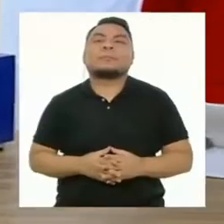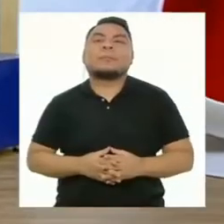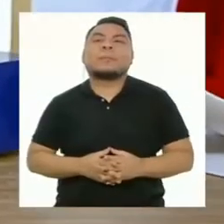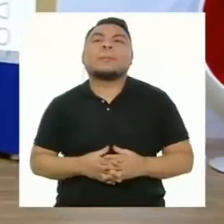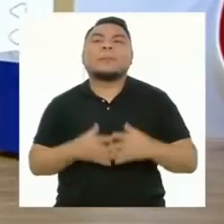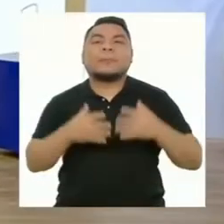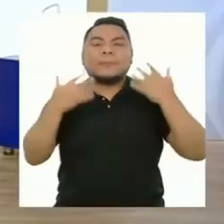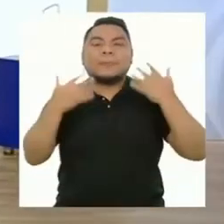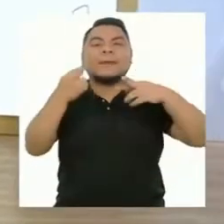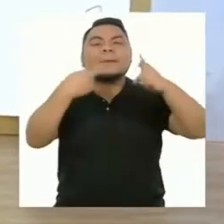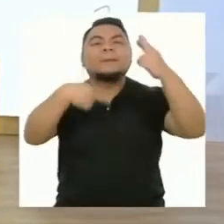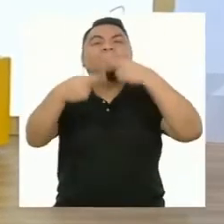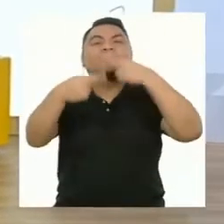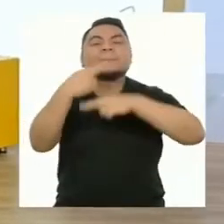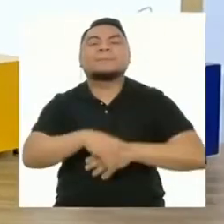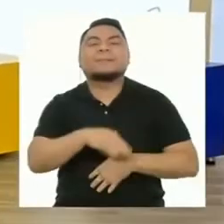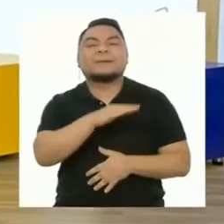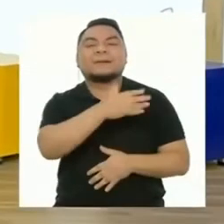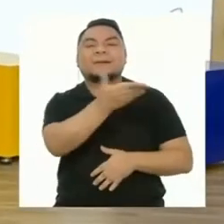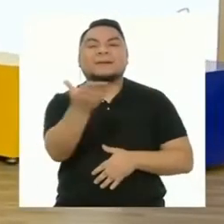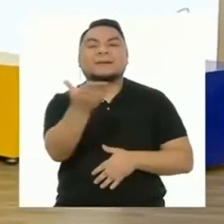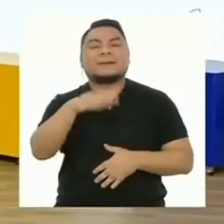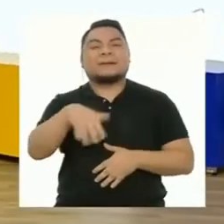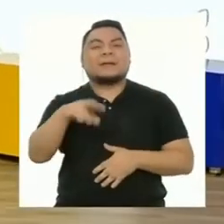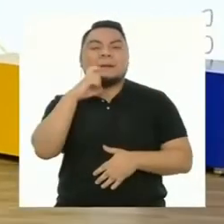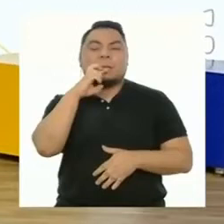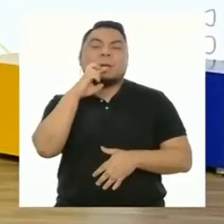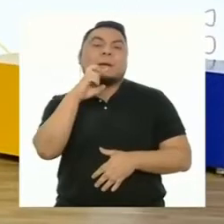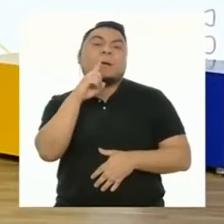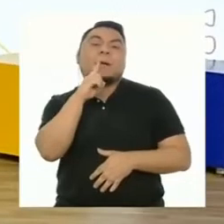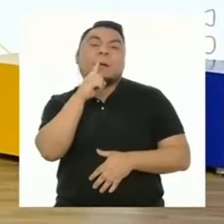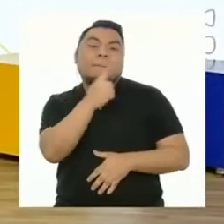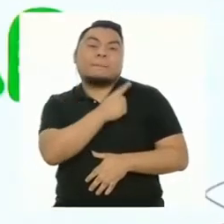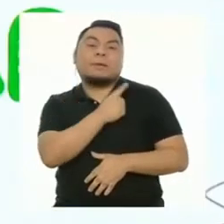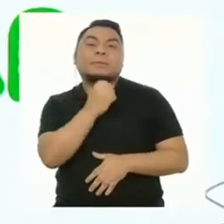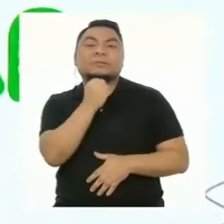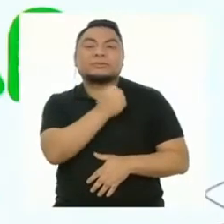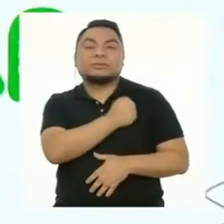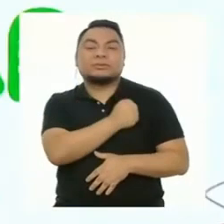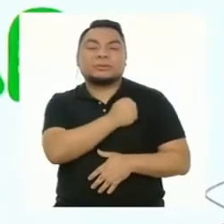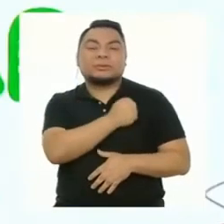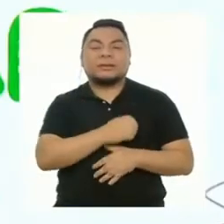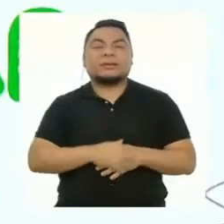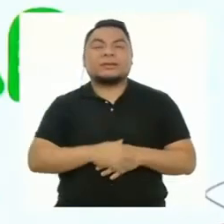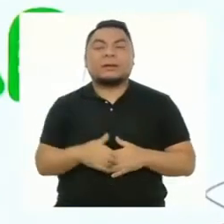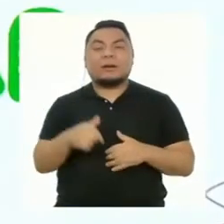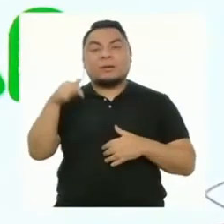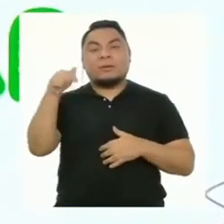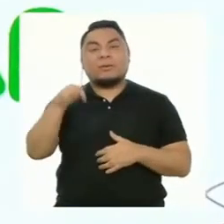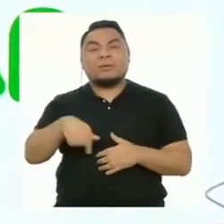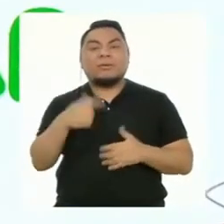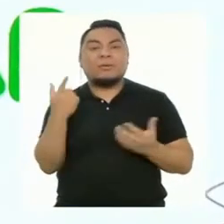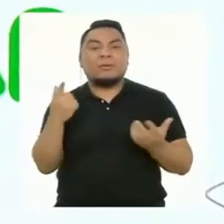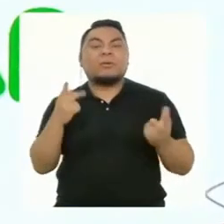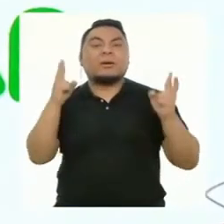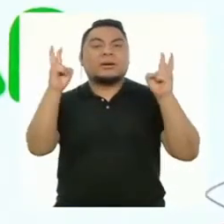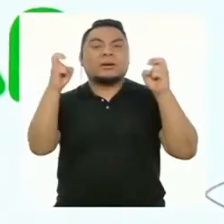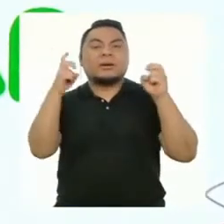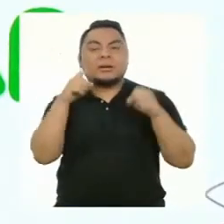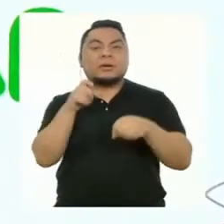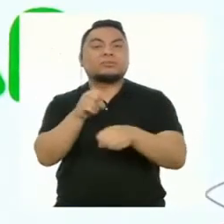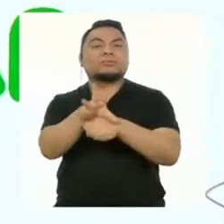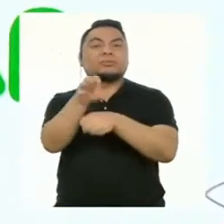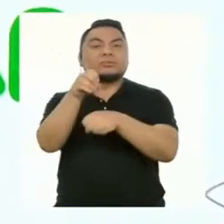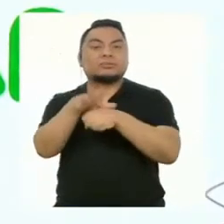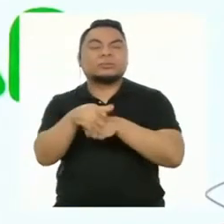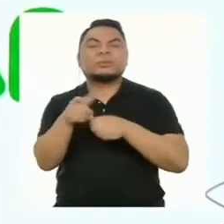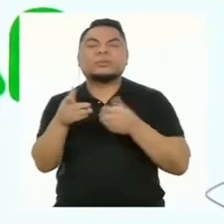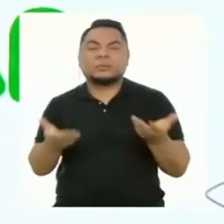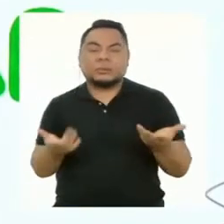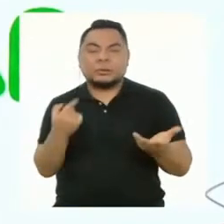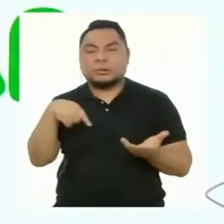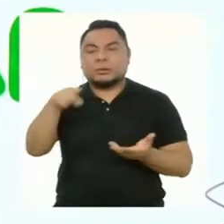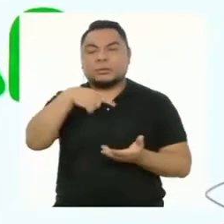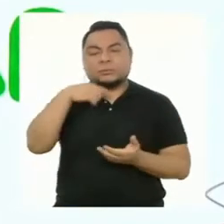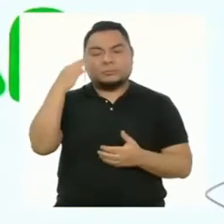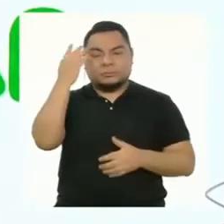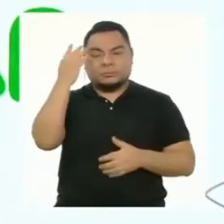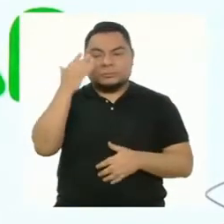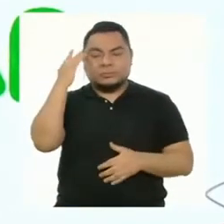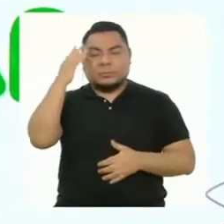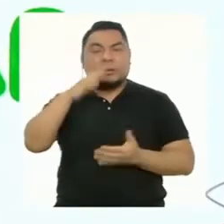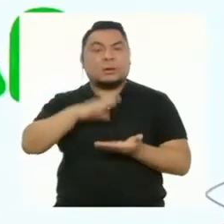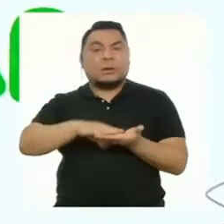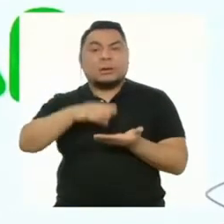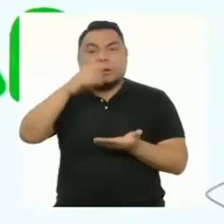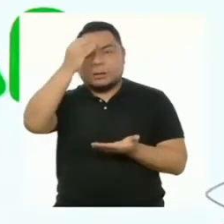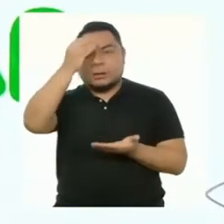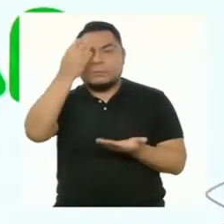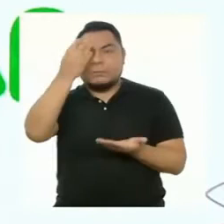Y estamos de vuelta, chicas y chicos, de primero de secundaria. Hoy, en el programa de tutoría, estamos reflexionando sobre nuestros procesos